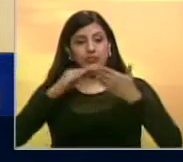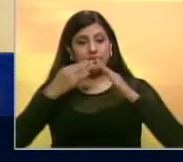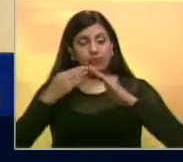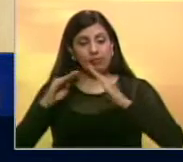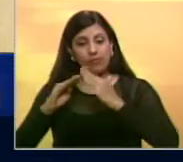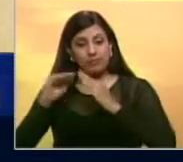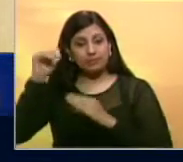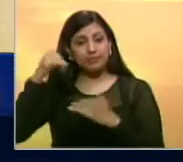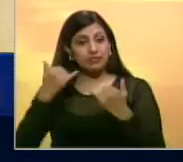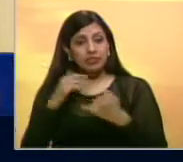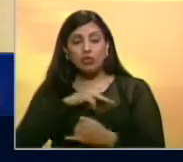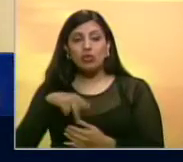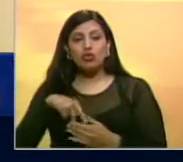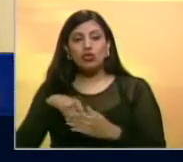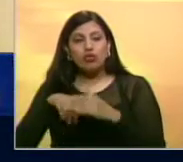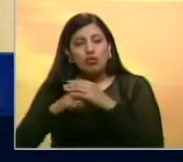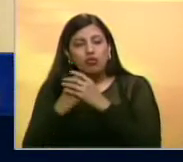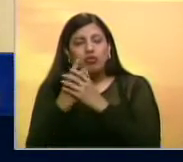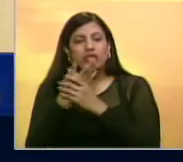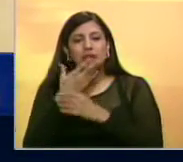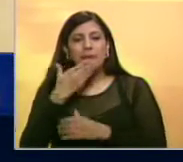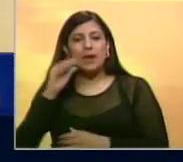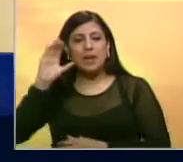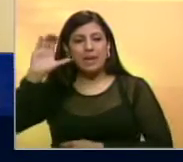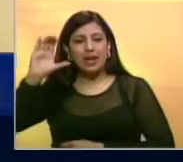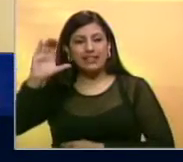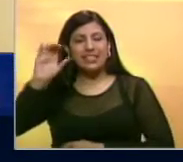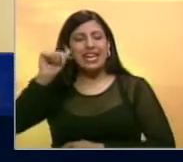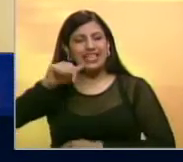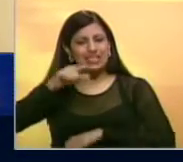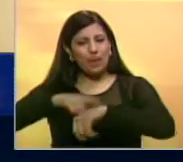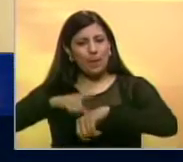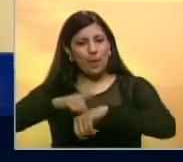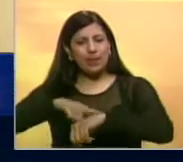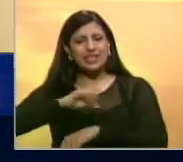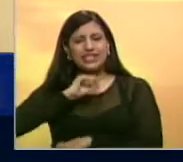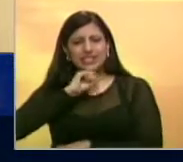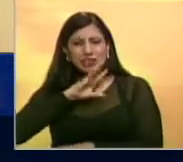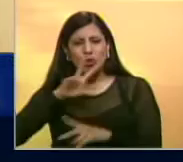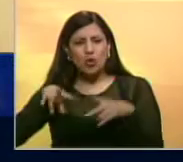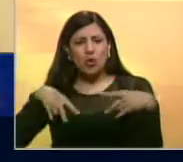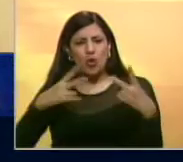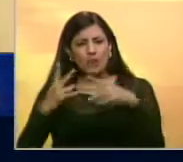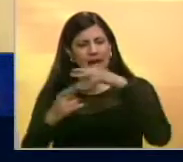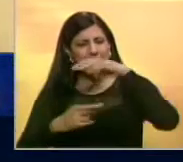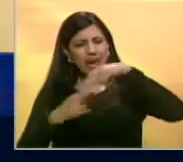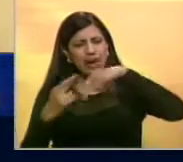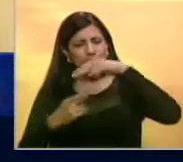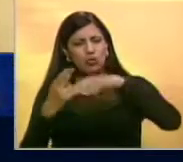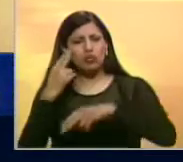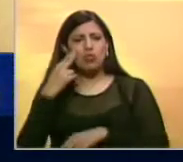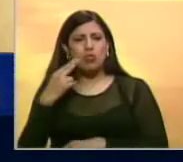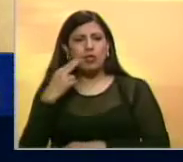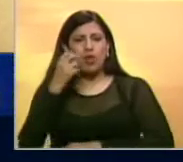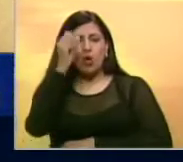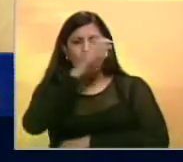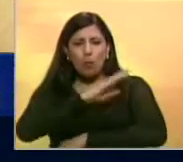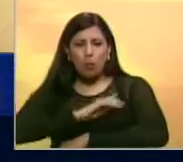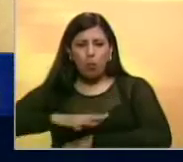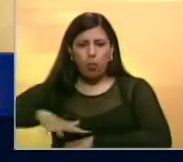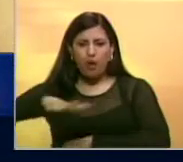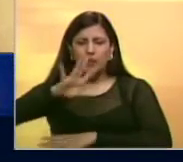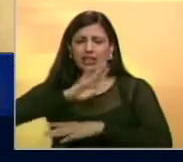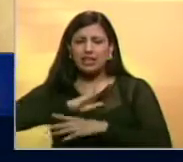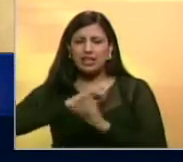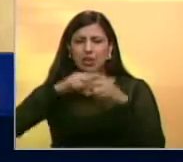planteando nosotros la refundación del país en este nuevo momento histórico, en esta nueva etapa de la Revolución Bolivariana, donde el pueblo está asumiendo